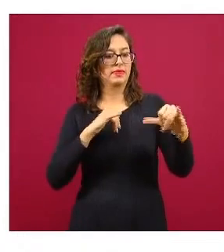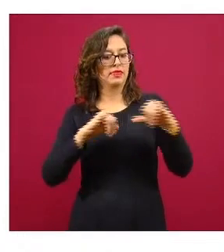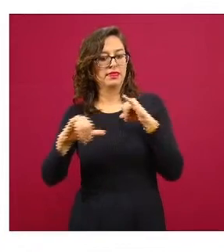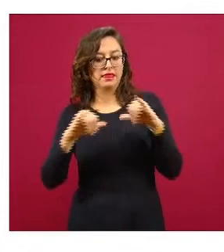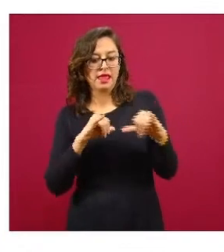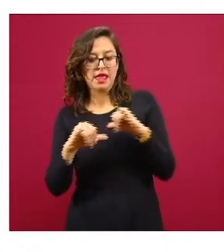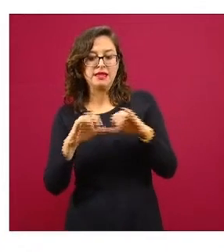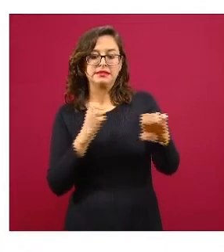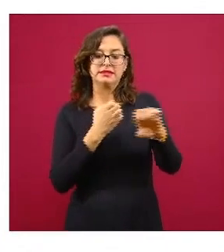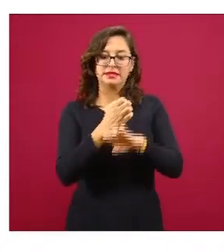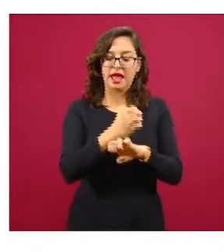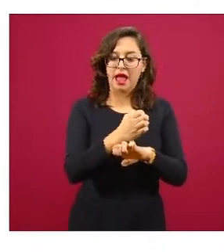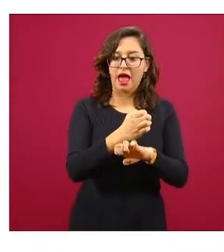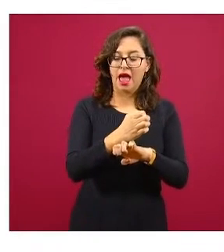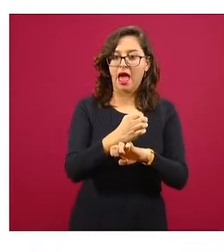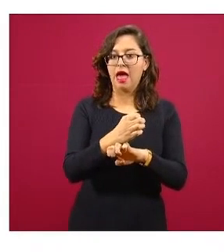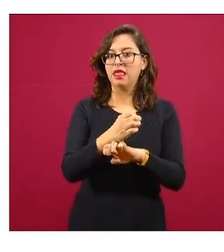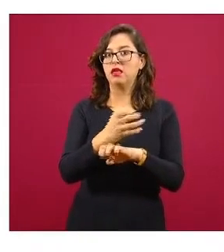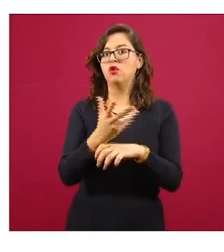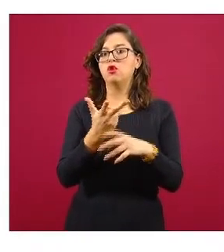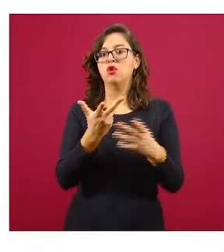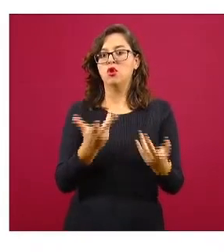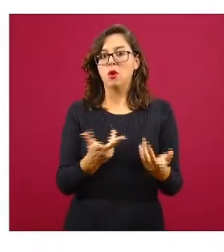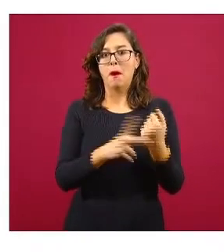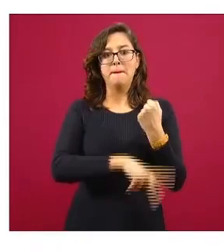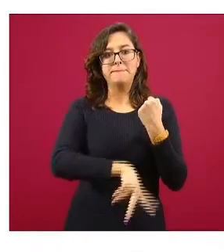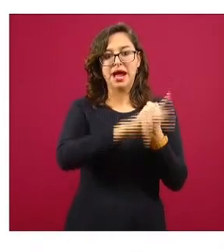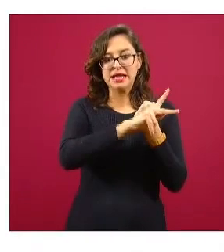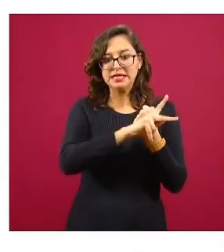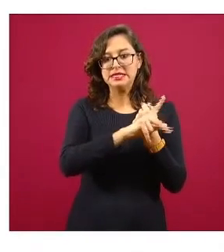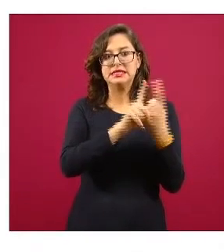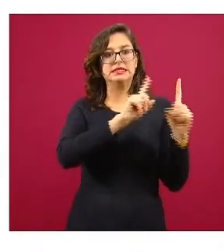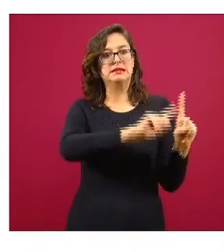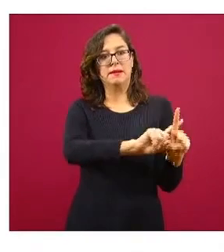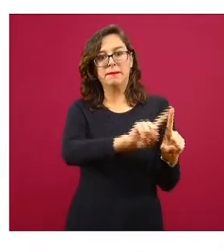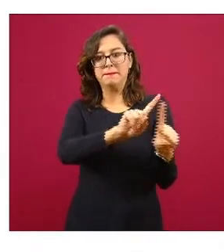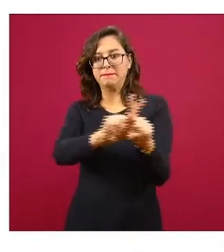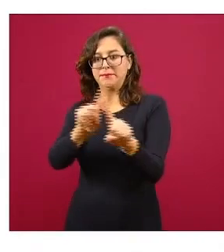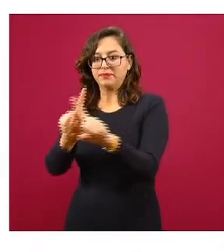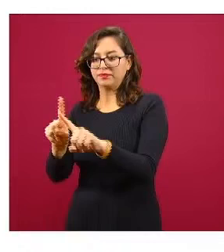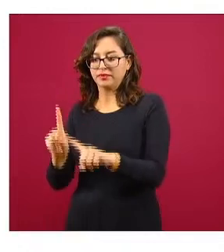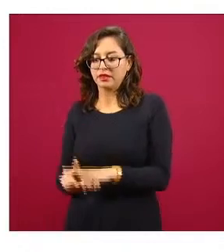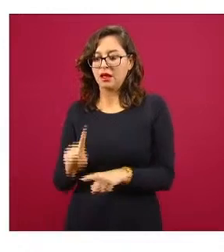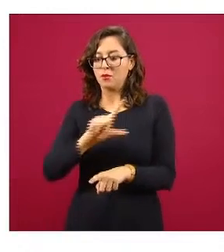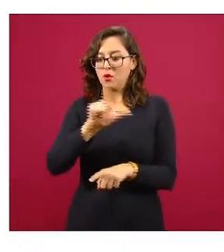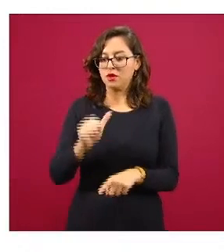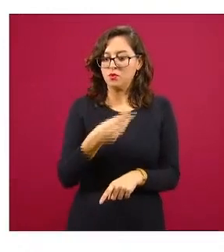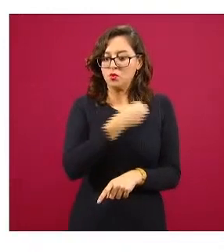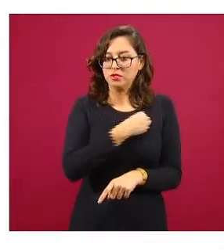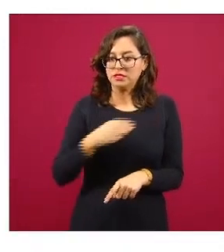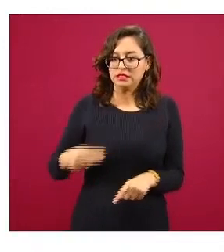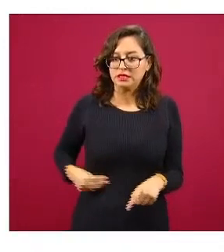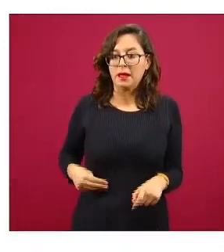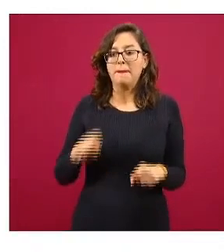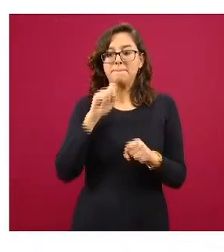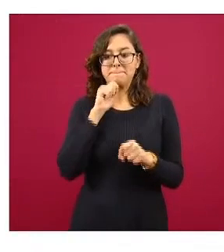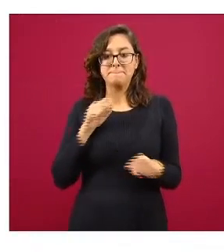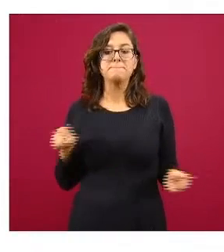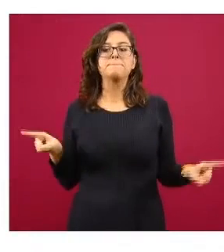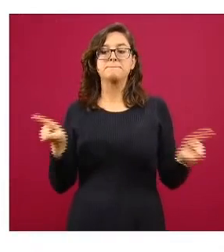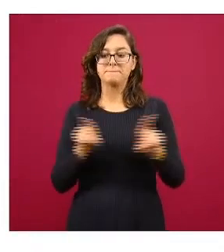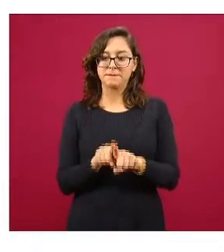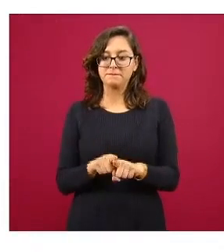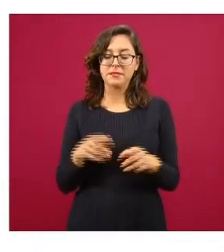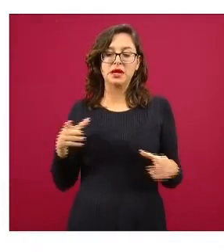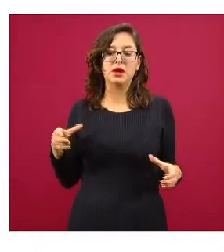estados, entidades federativas, distritos, jurisdicciones, municipios y también en los